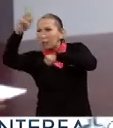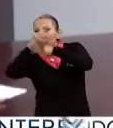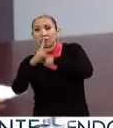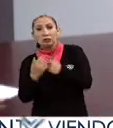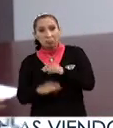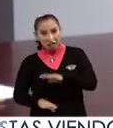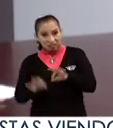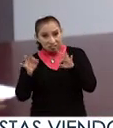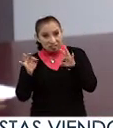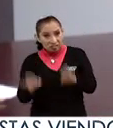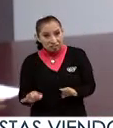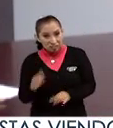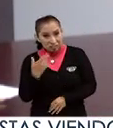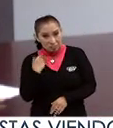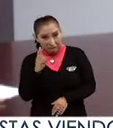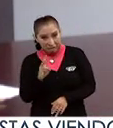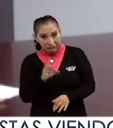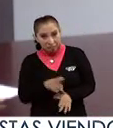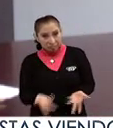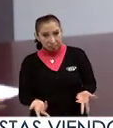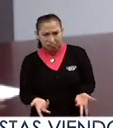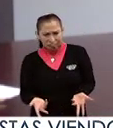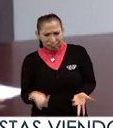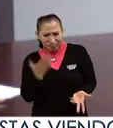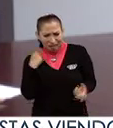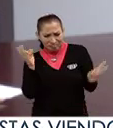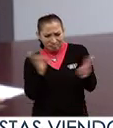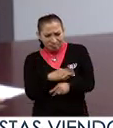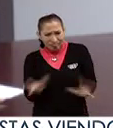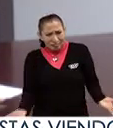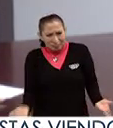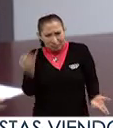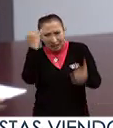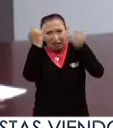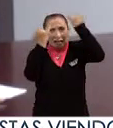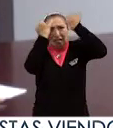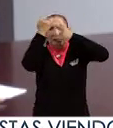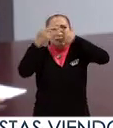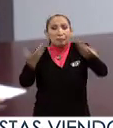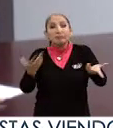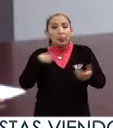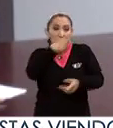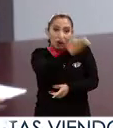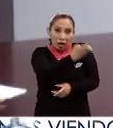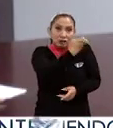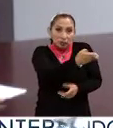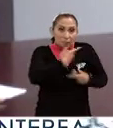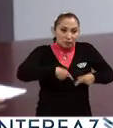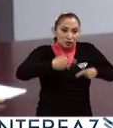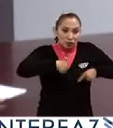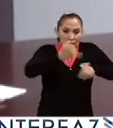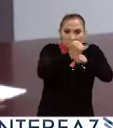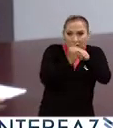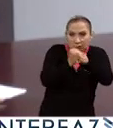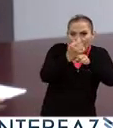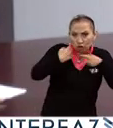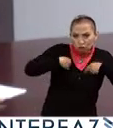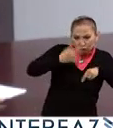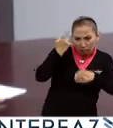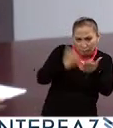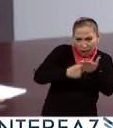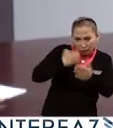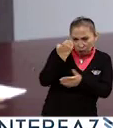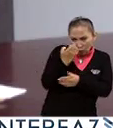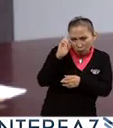sustento empírico o un sustento en la realidad, ¿no? Entonces, bueno, pues yo creo que ahí el trabajo del académico, el trabajo que hacemos nosotros es